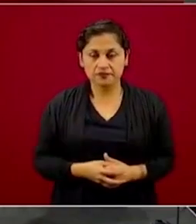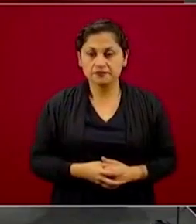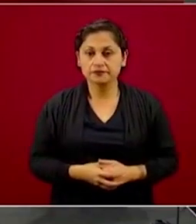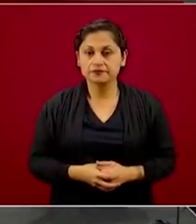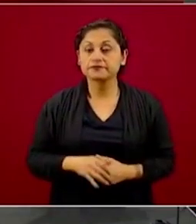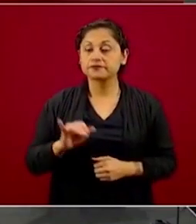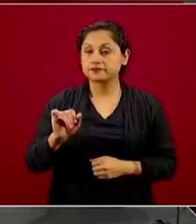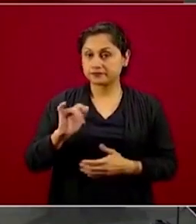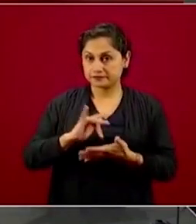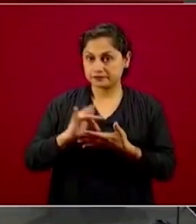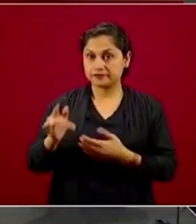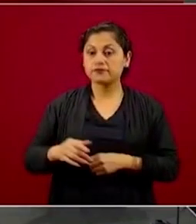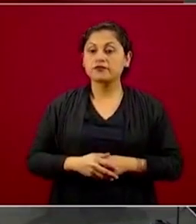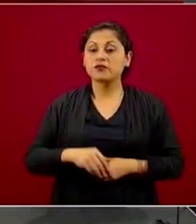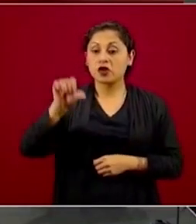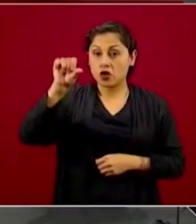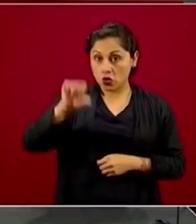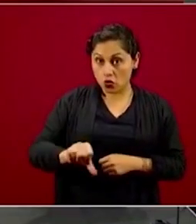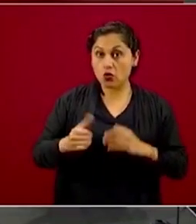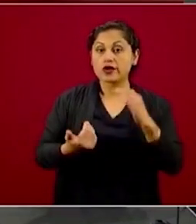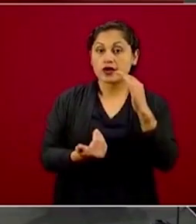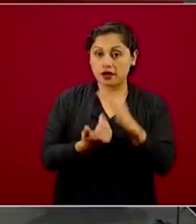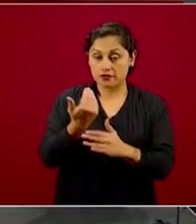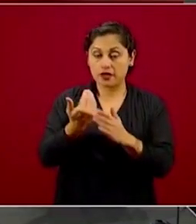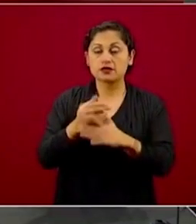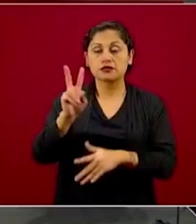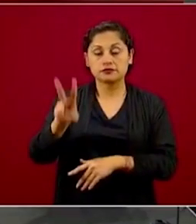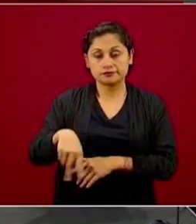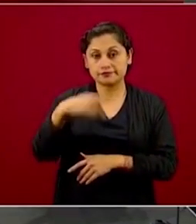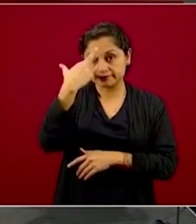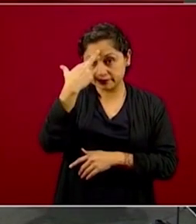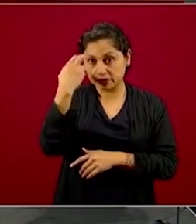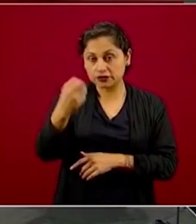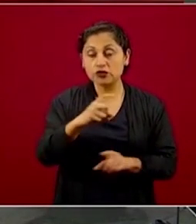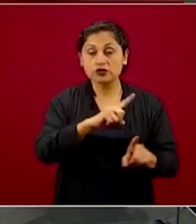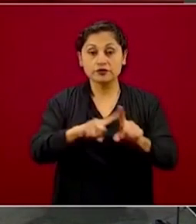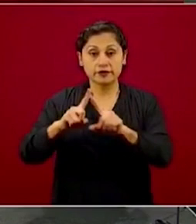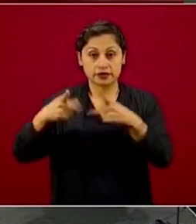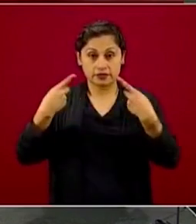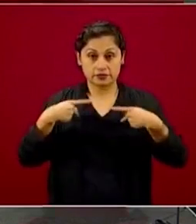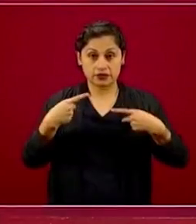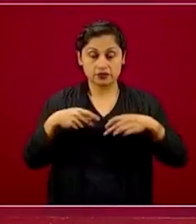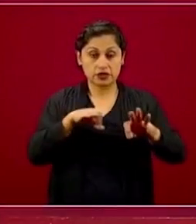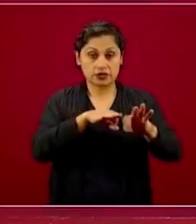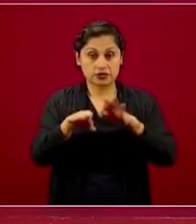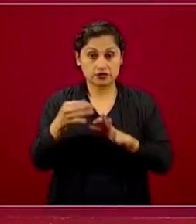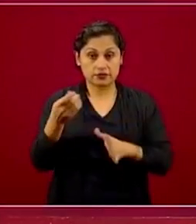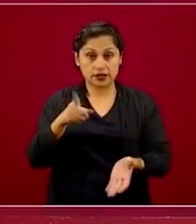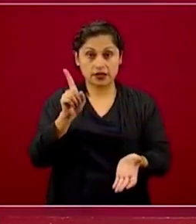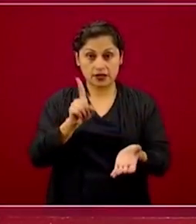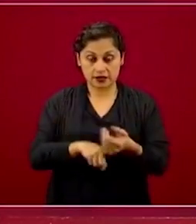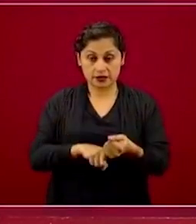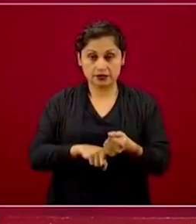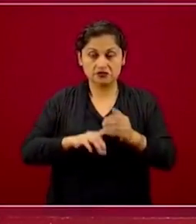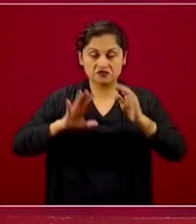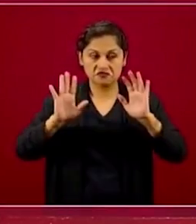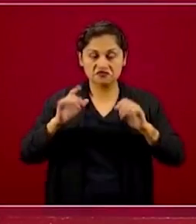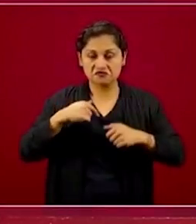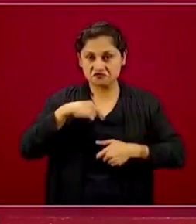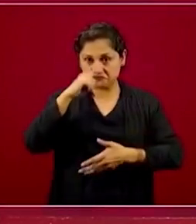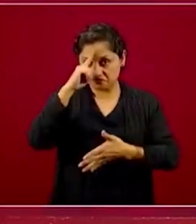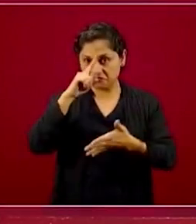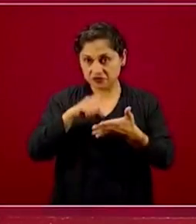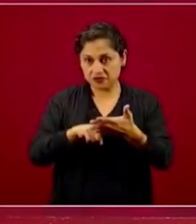Efectivamente, hoy por la mañana un grupo de trabajadoras y trabajadores, entiendo que la mayoría o todas